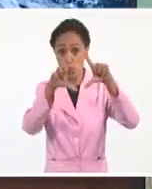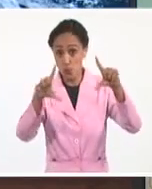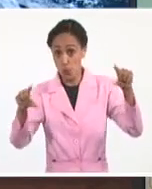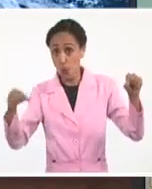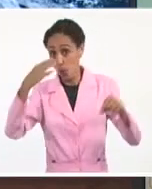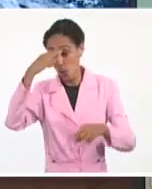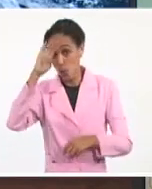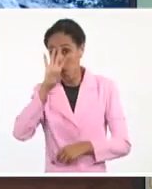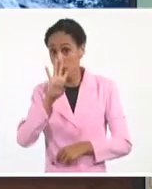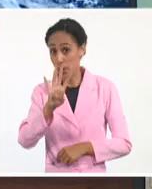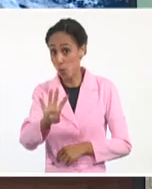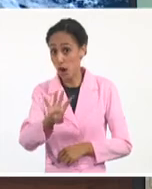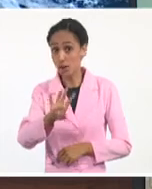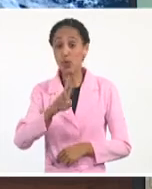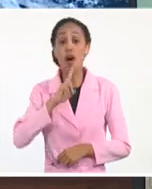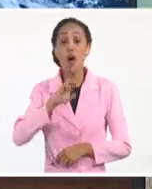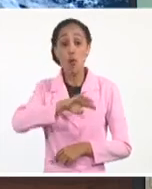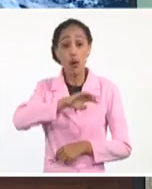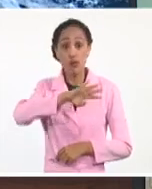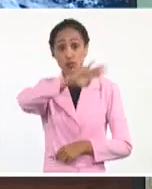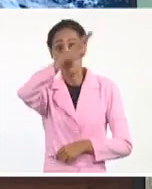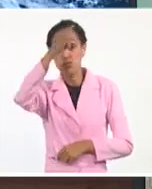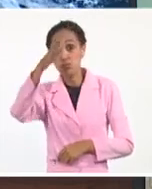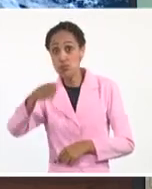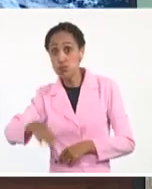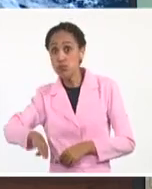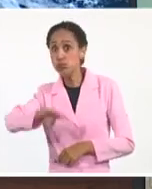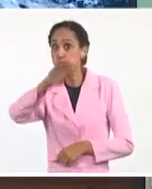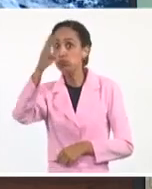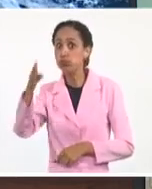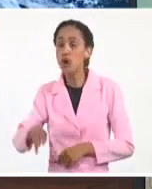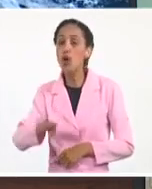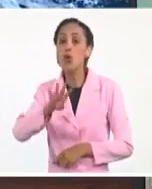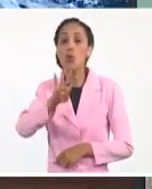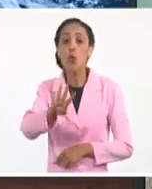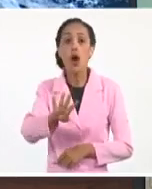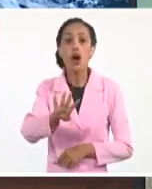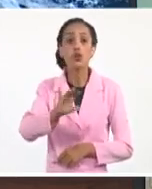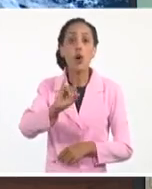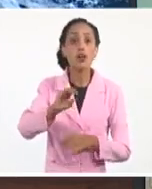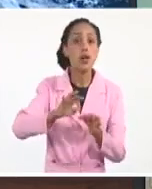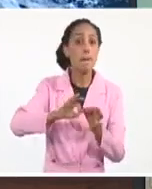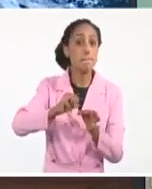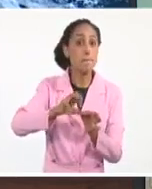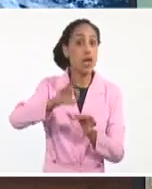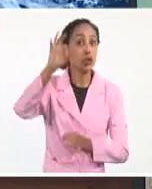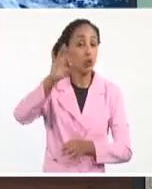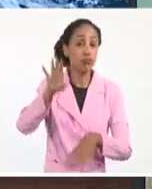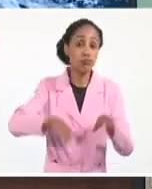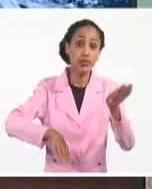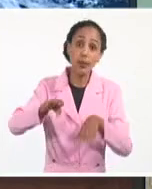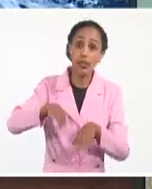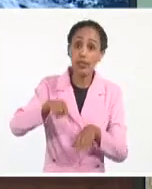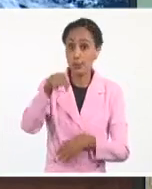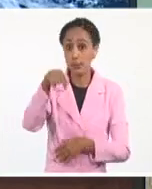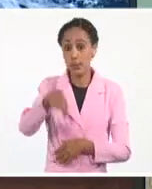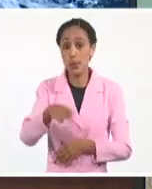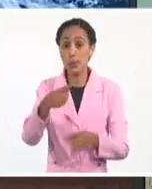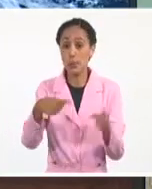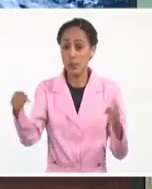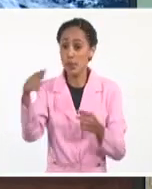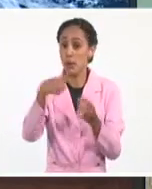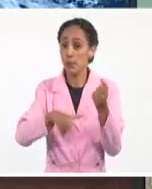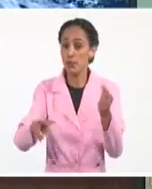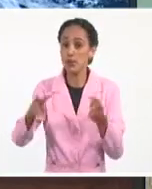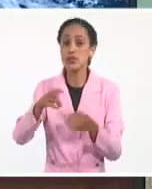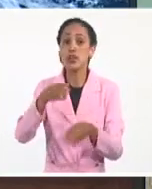4 a 6 metros de altura, inundaciones costeras, ligeras a moderadas, pero principalmente en las provincias de Santiago de